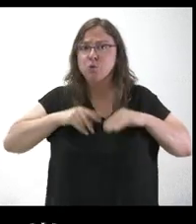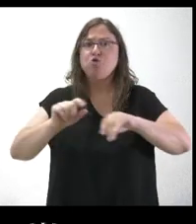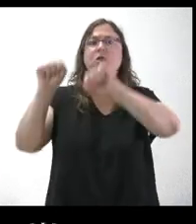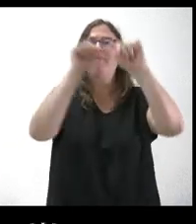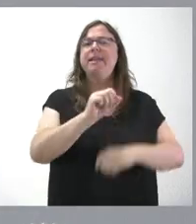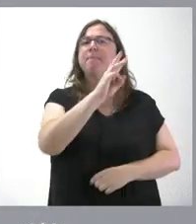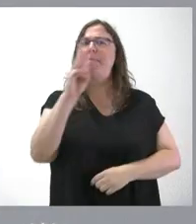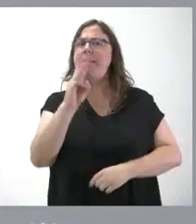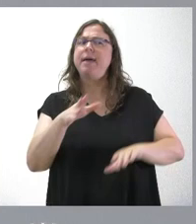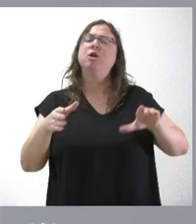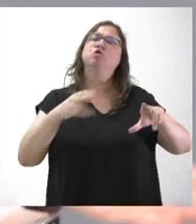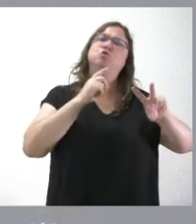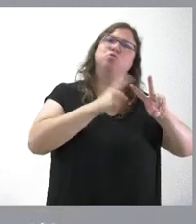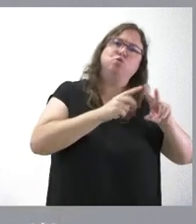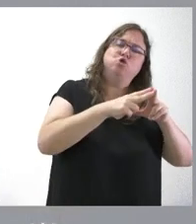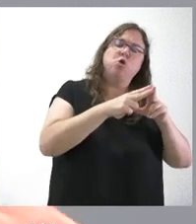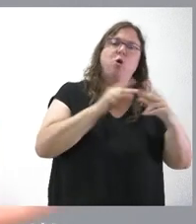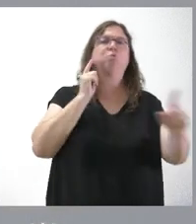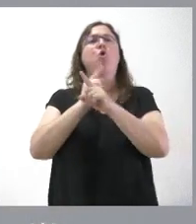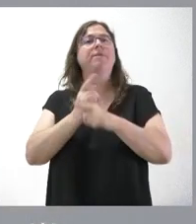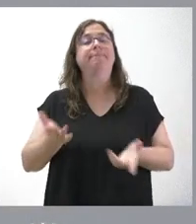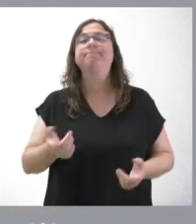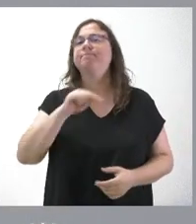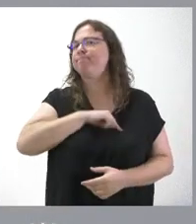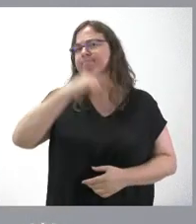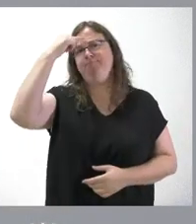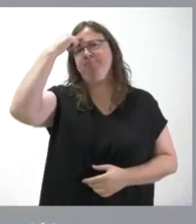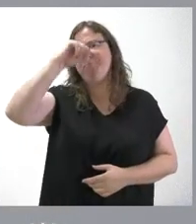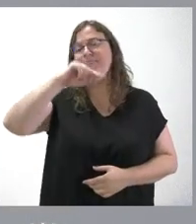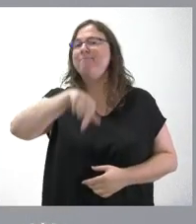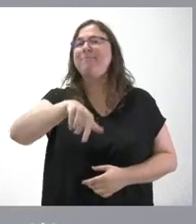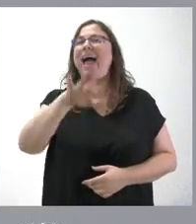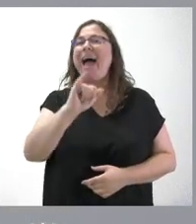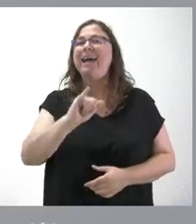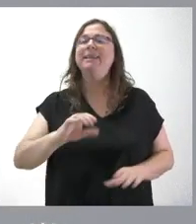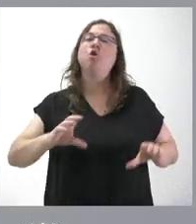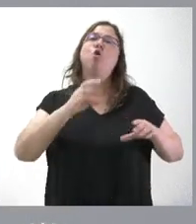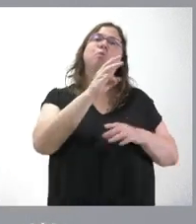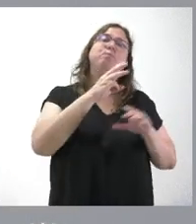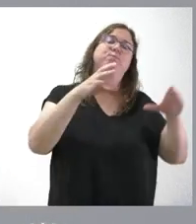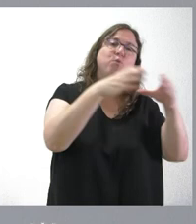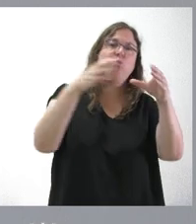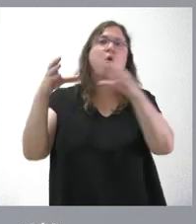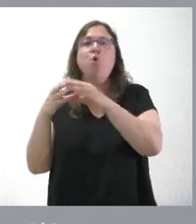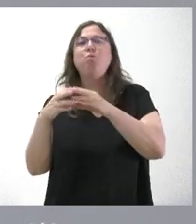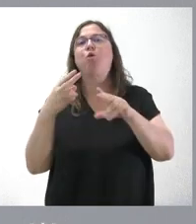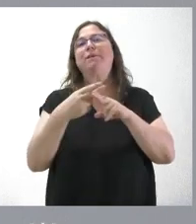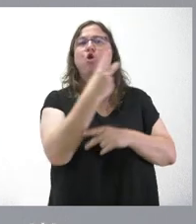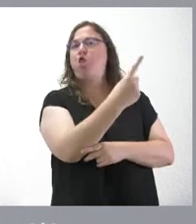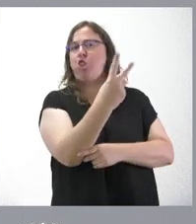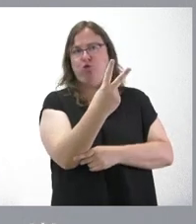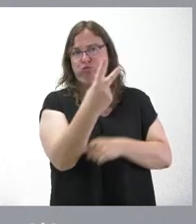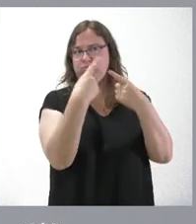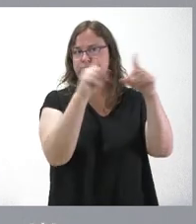Partido Popular. Bueno, somos muy conscientes, lo hemos dicho siempre, que aquí hay dos partidos distintos en el mismo Gobierno, pero tenemos un